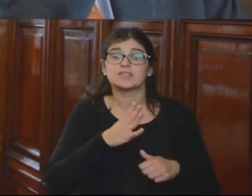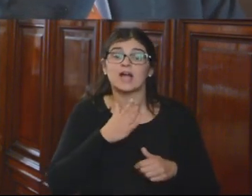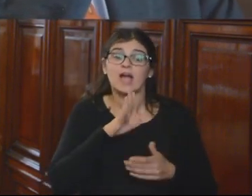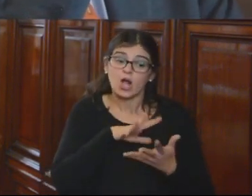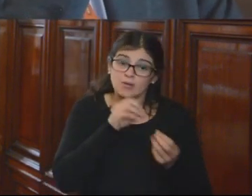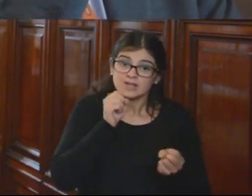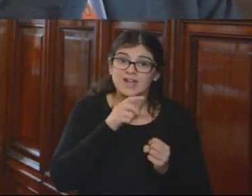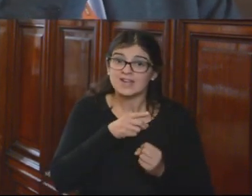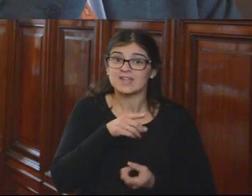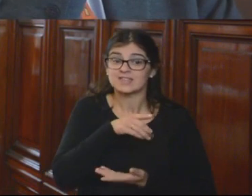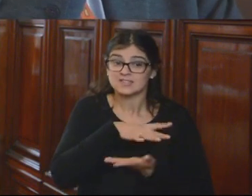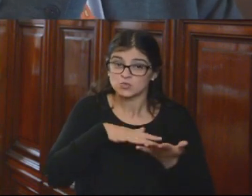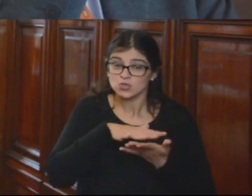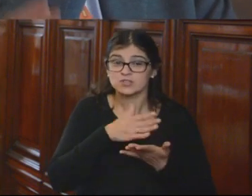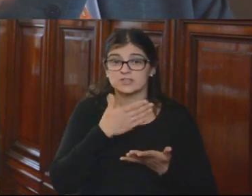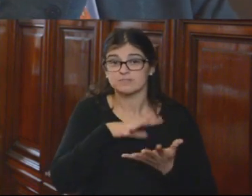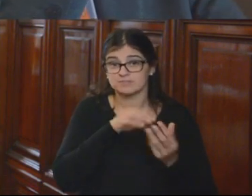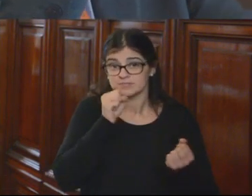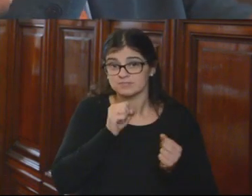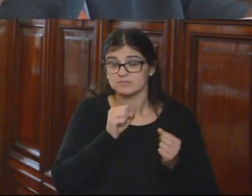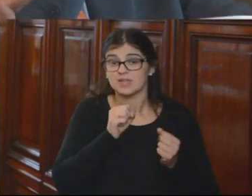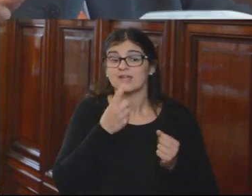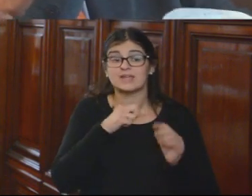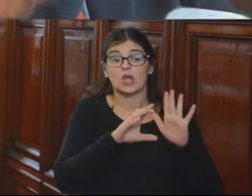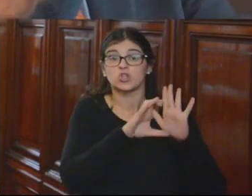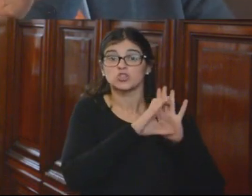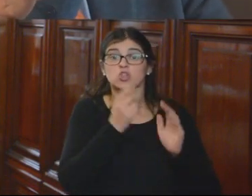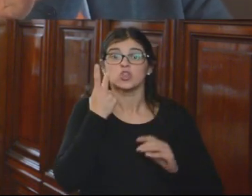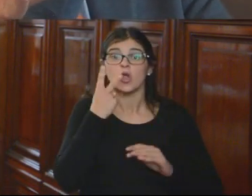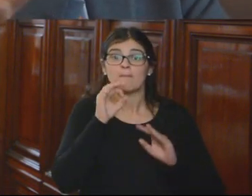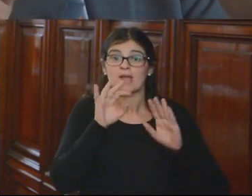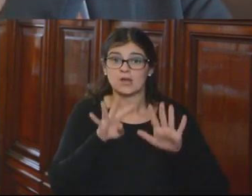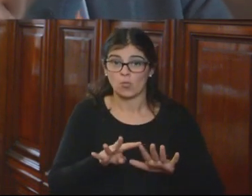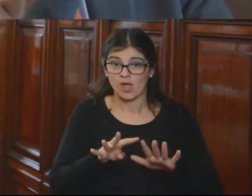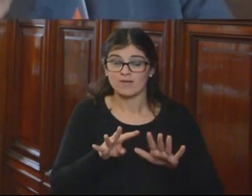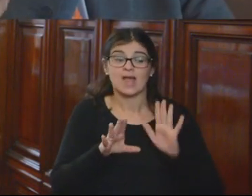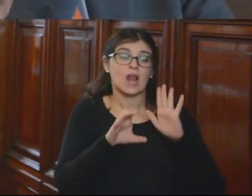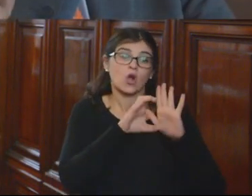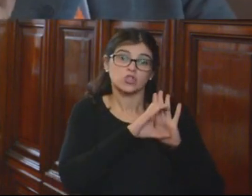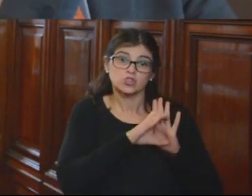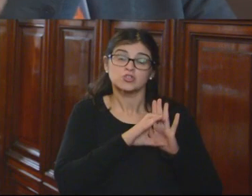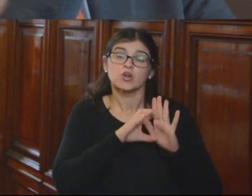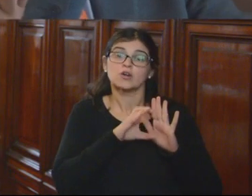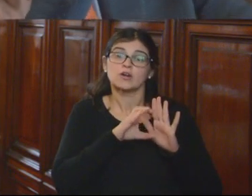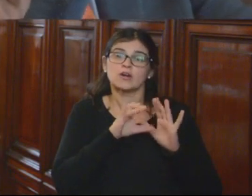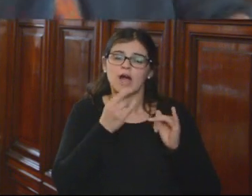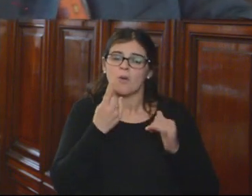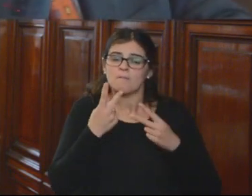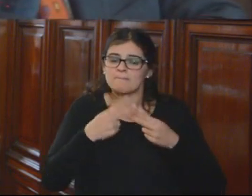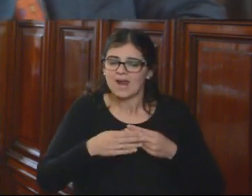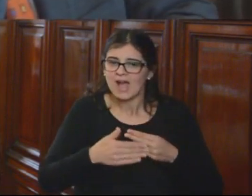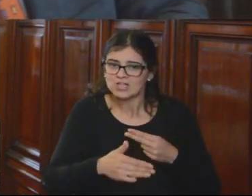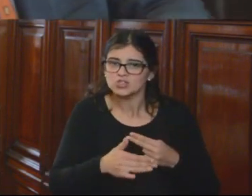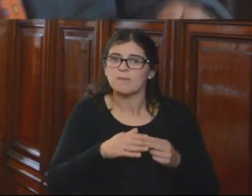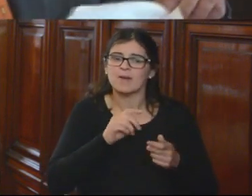en ese sentido, y la Constitución es del 2009, la Constitución da un plazo para que se haga